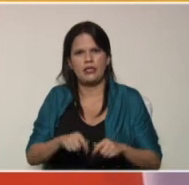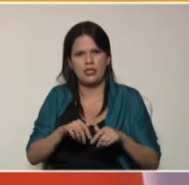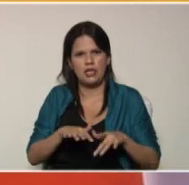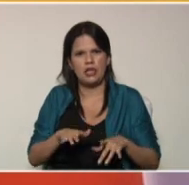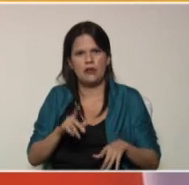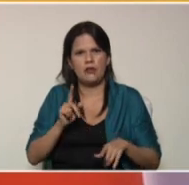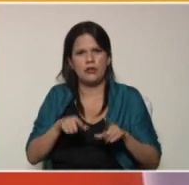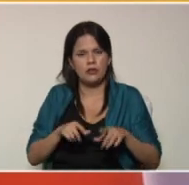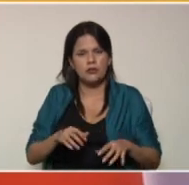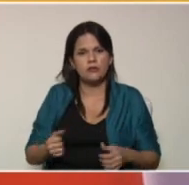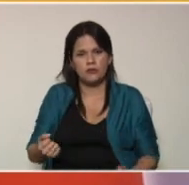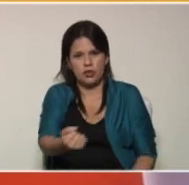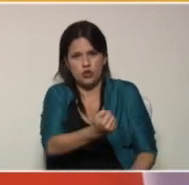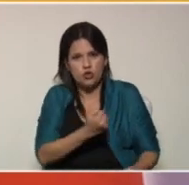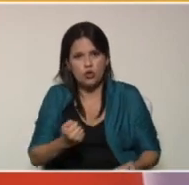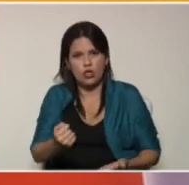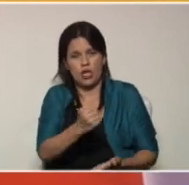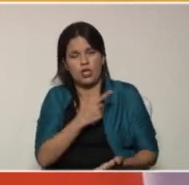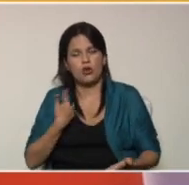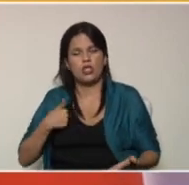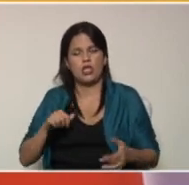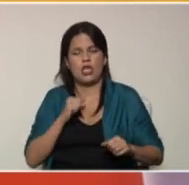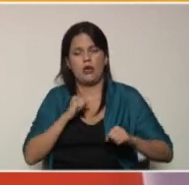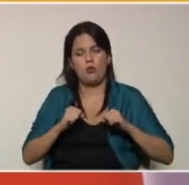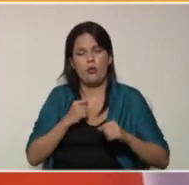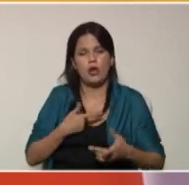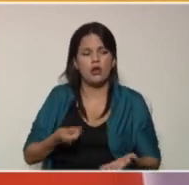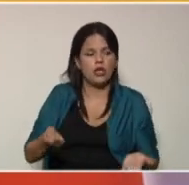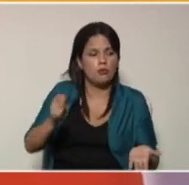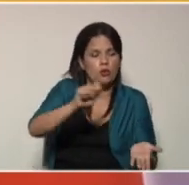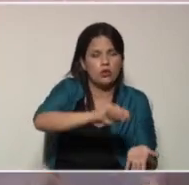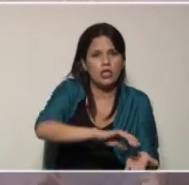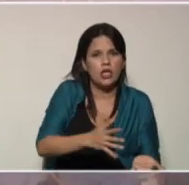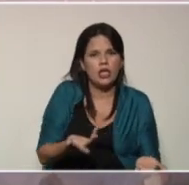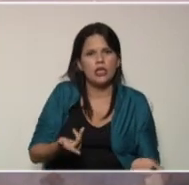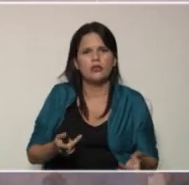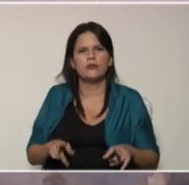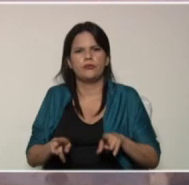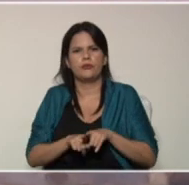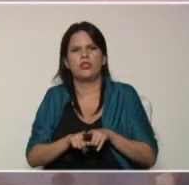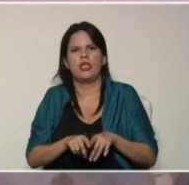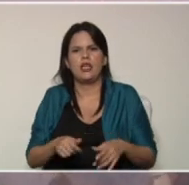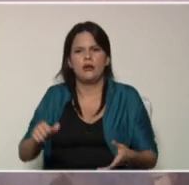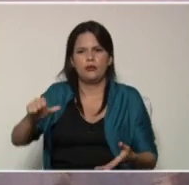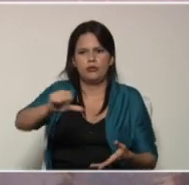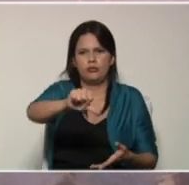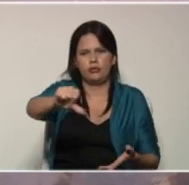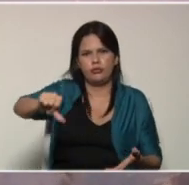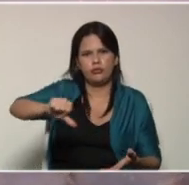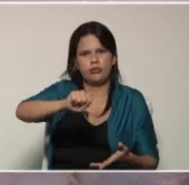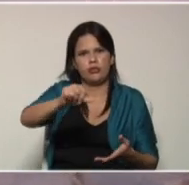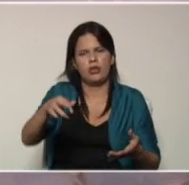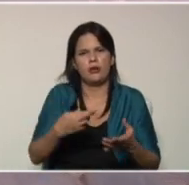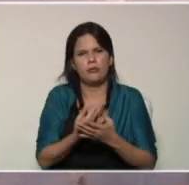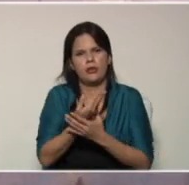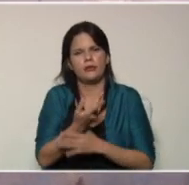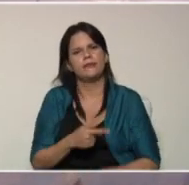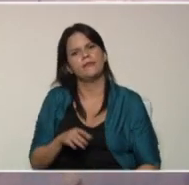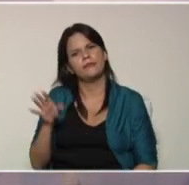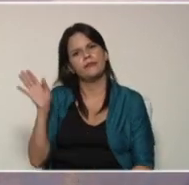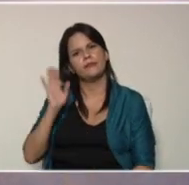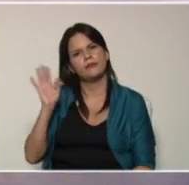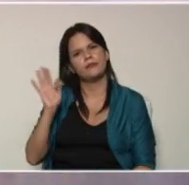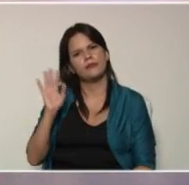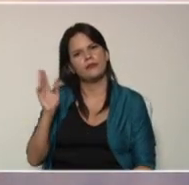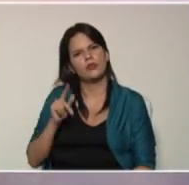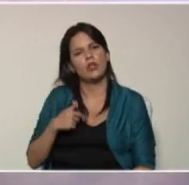pendiente del sustrato que tiene que removerlo que es lo que hay que agregarle y por supuesto regar las plantas entonces ya con esto nos despedimos